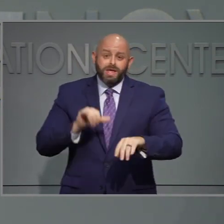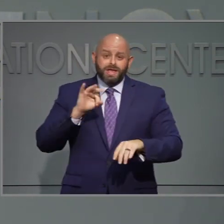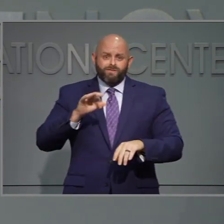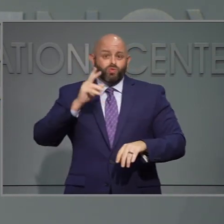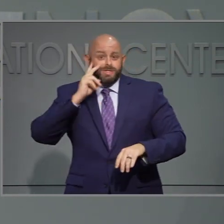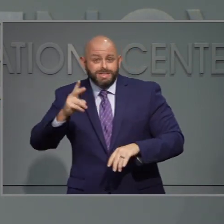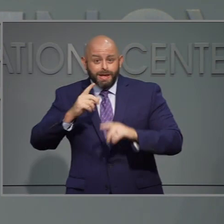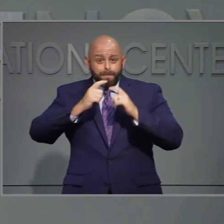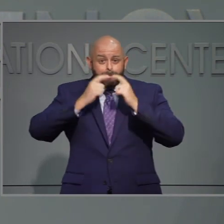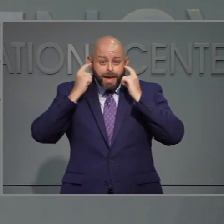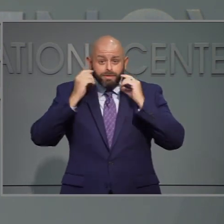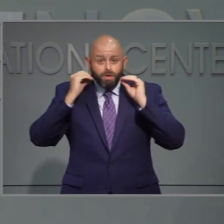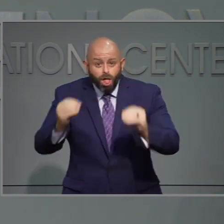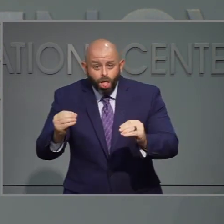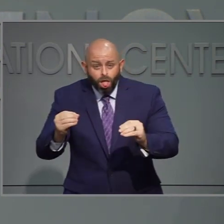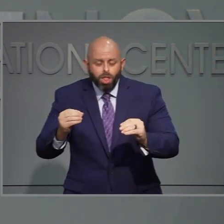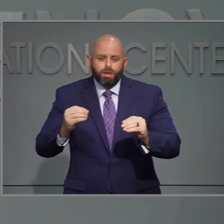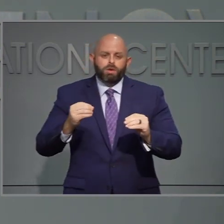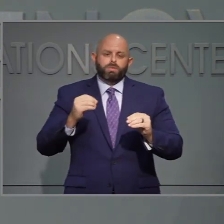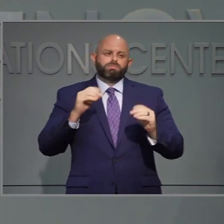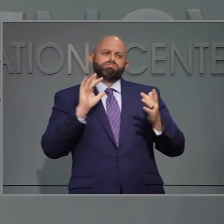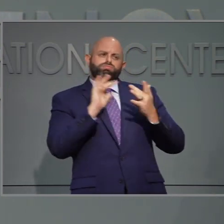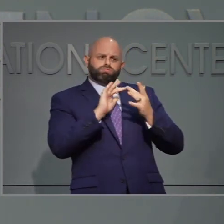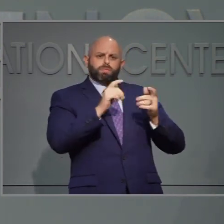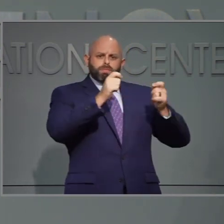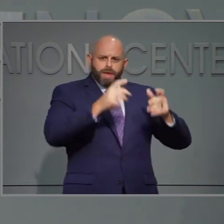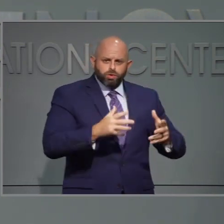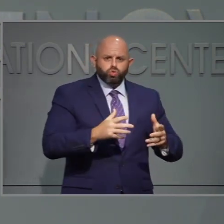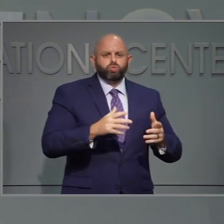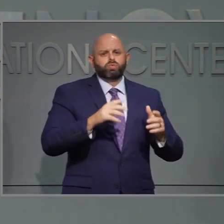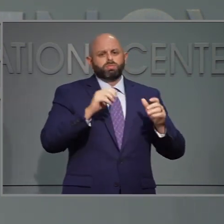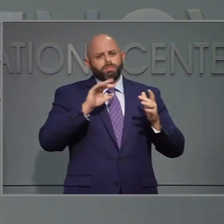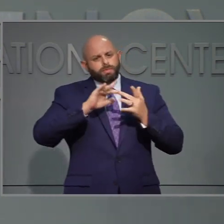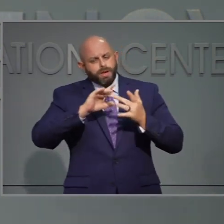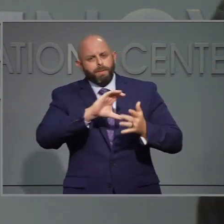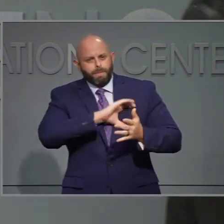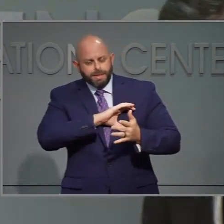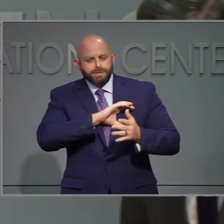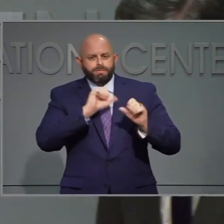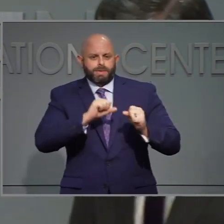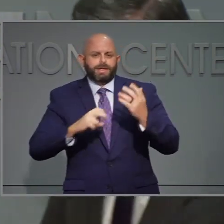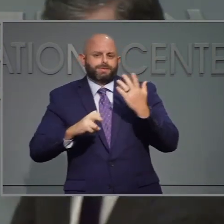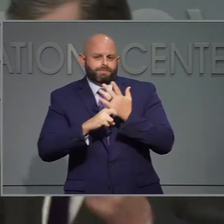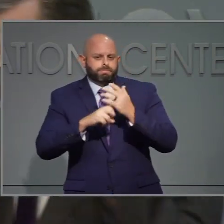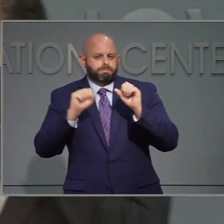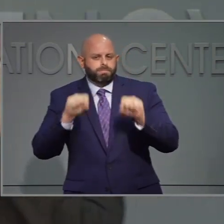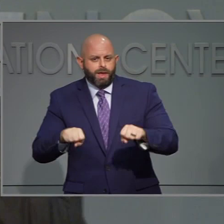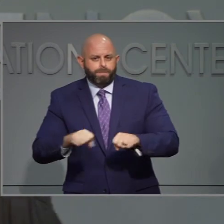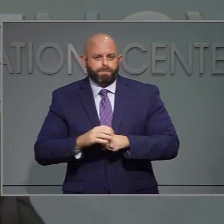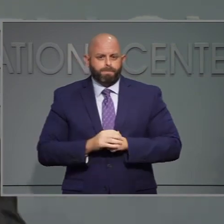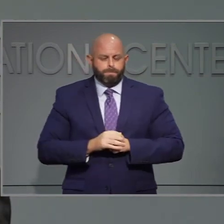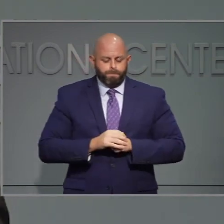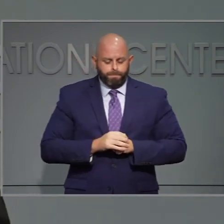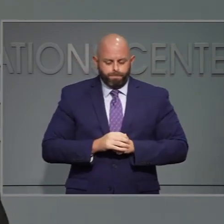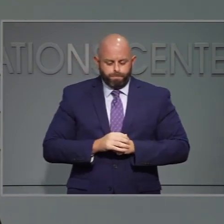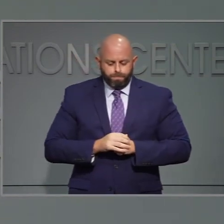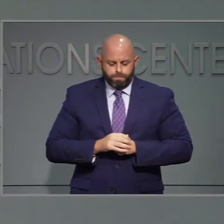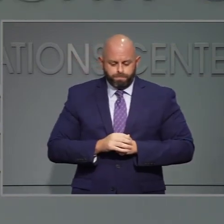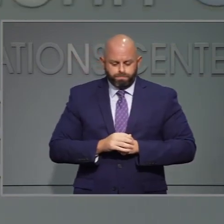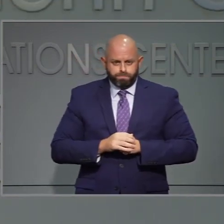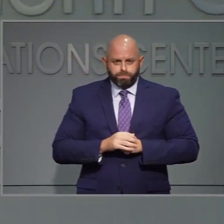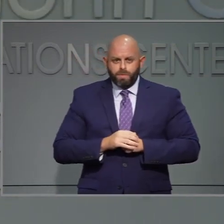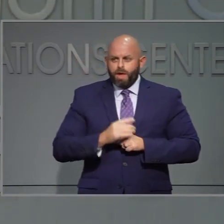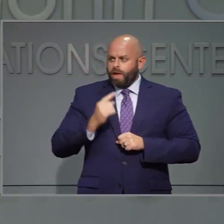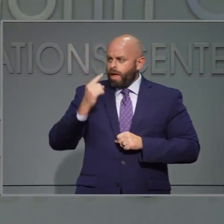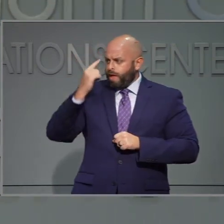arresten, sino que tomen una acción si no hay otros mecanismos como pudiera ser una citación. Siguiente.